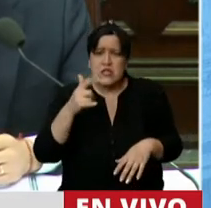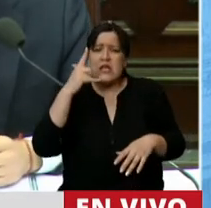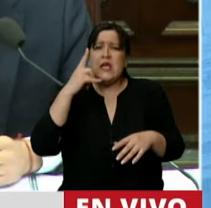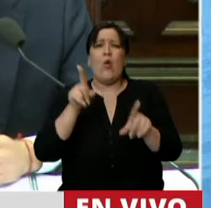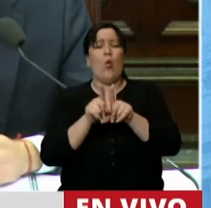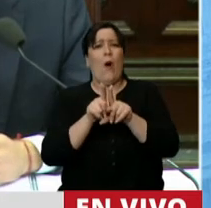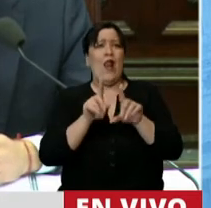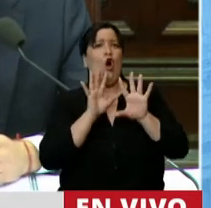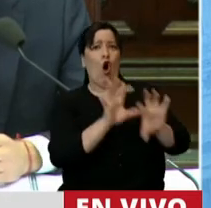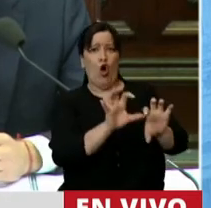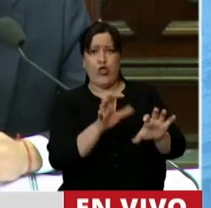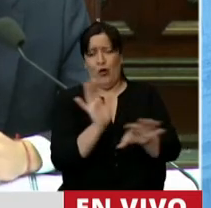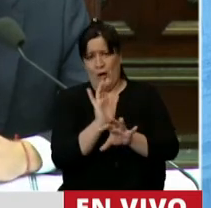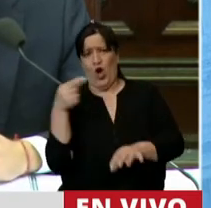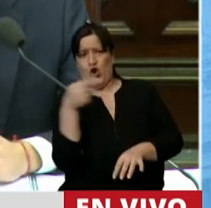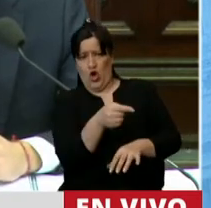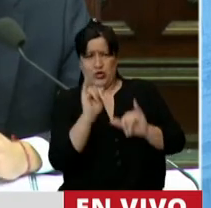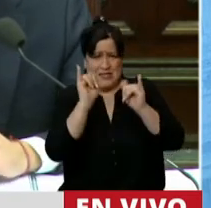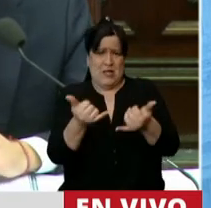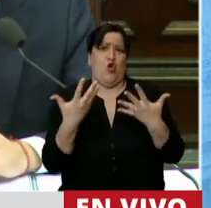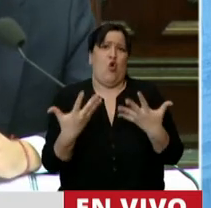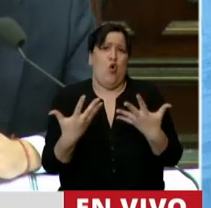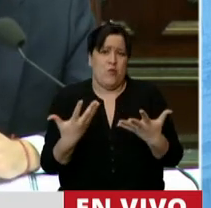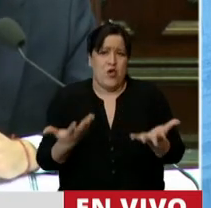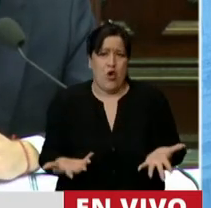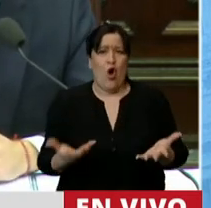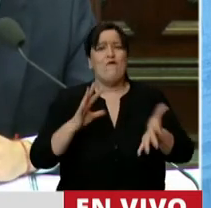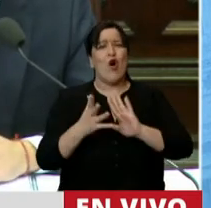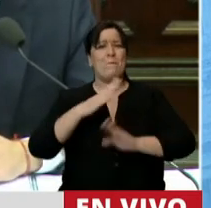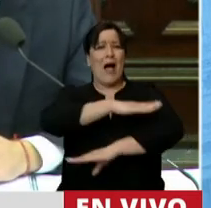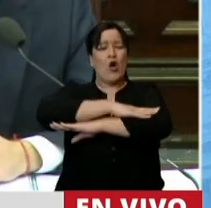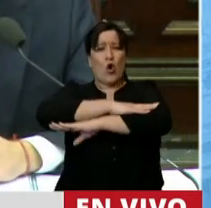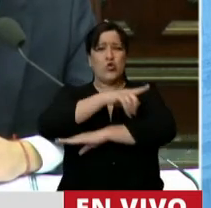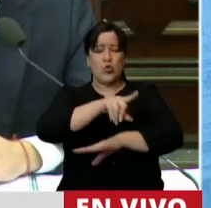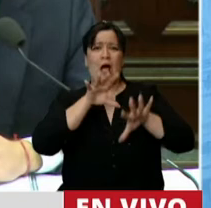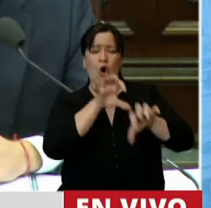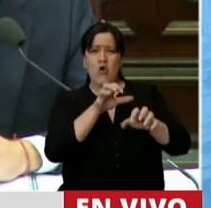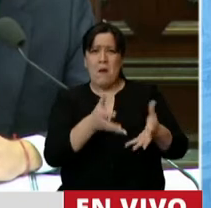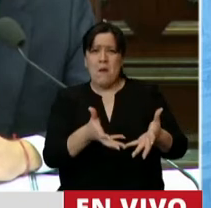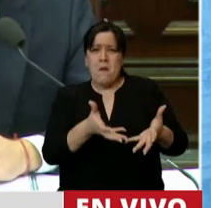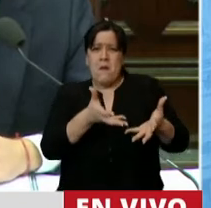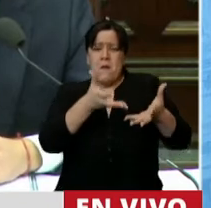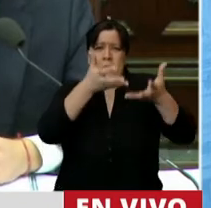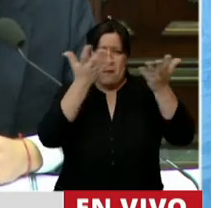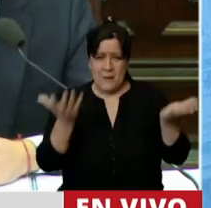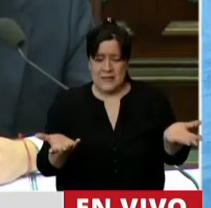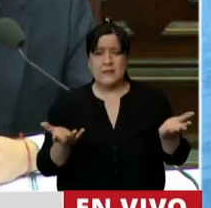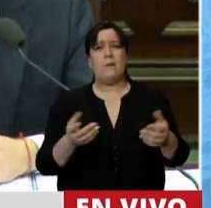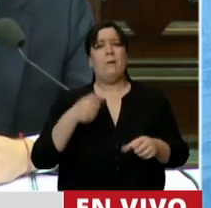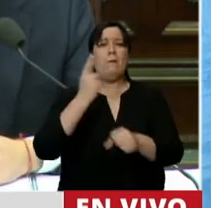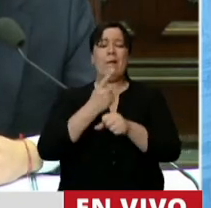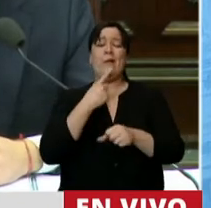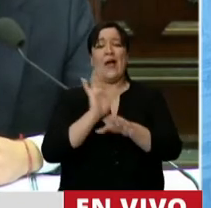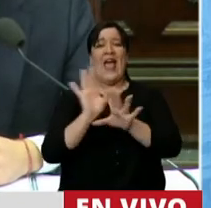del odio? El odio es una consecuencia de una conducta que se va elevando. Primero te declaro